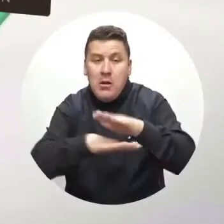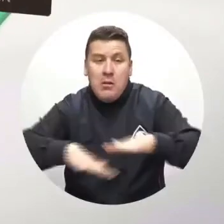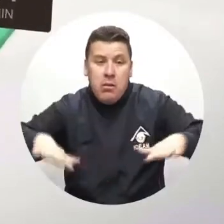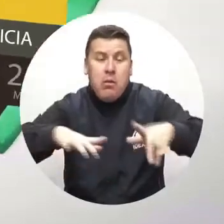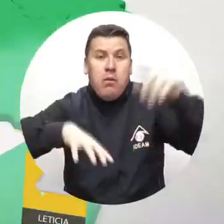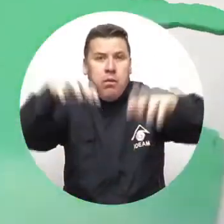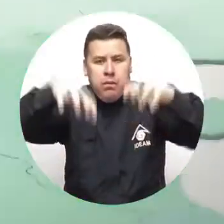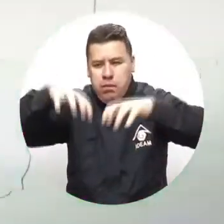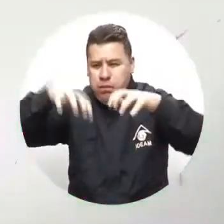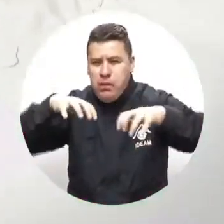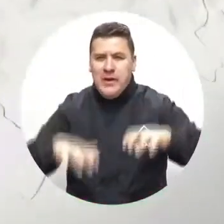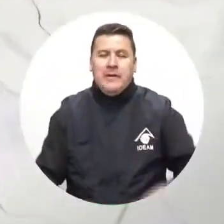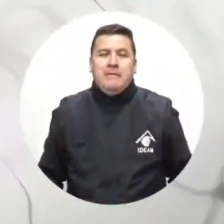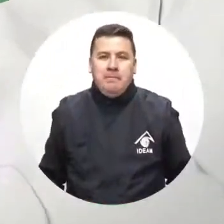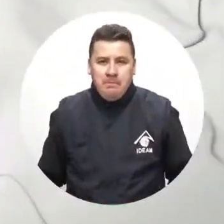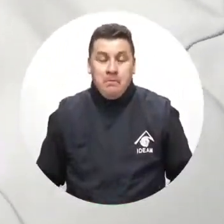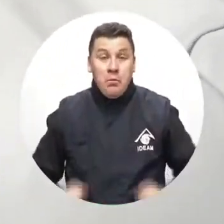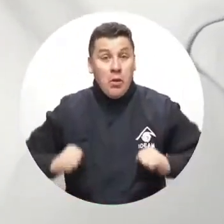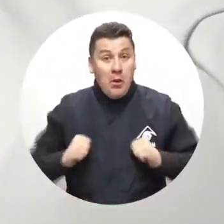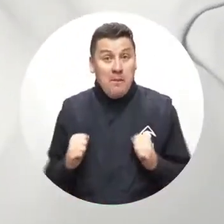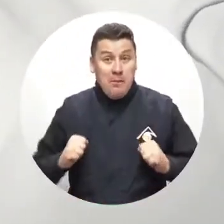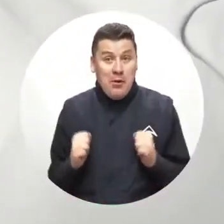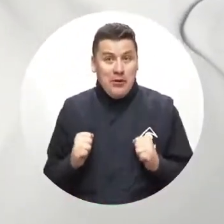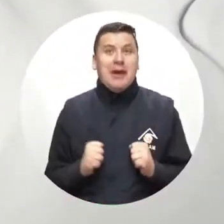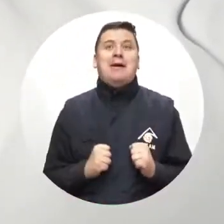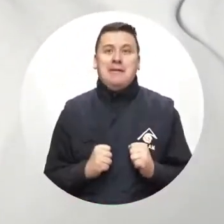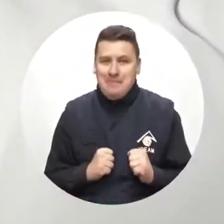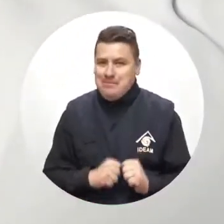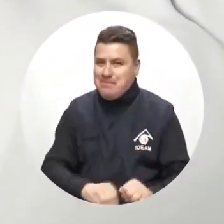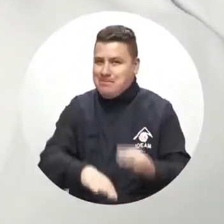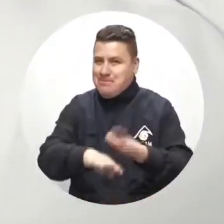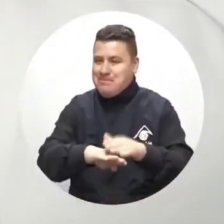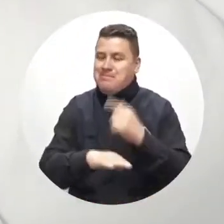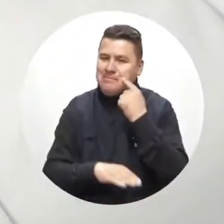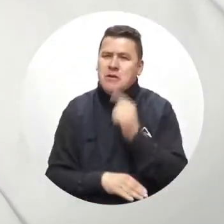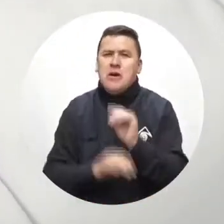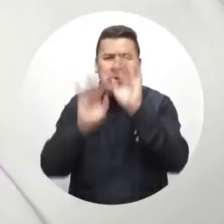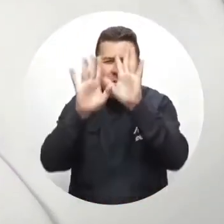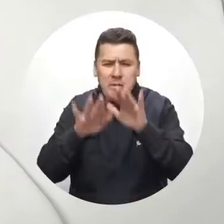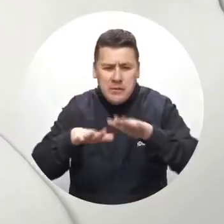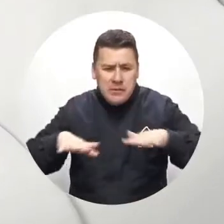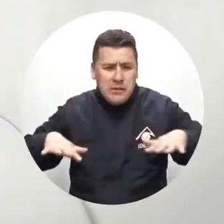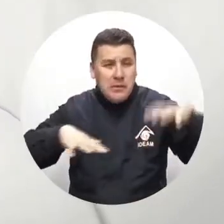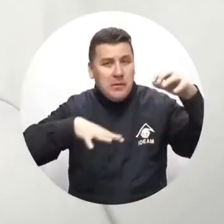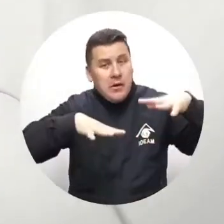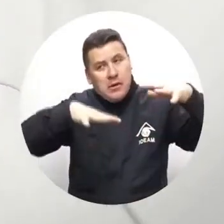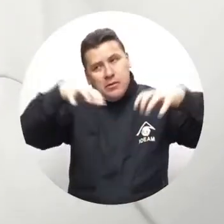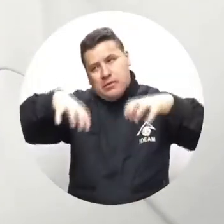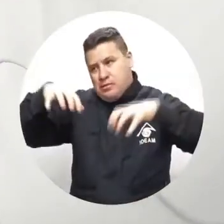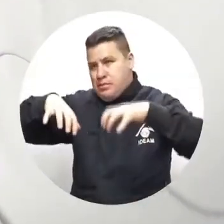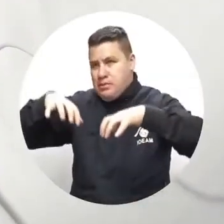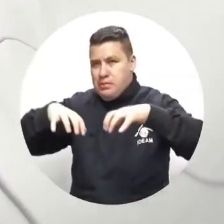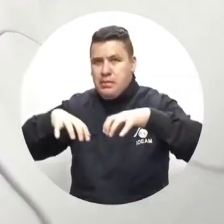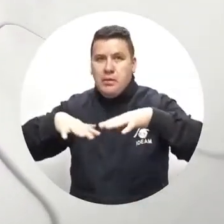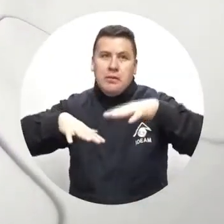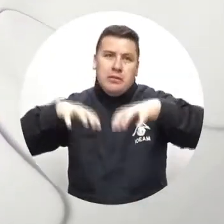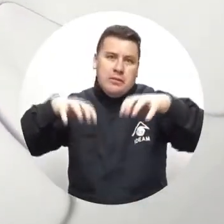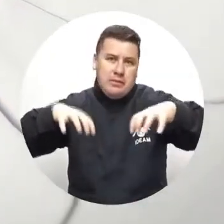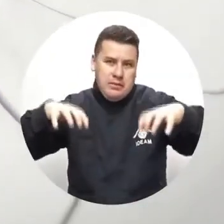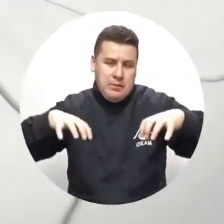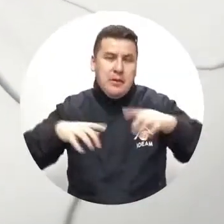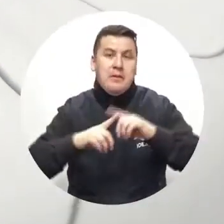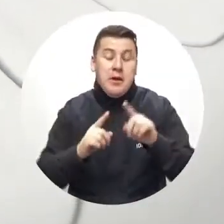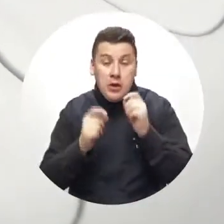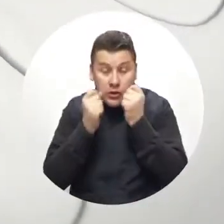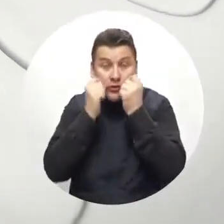persistirán las lloviznas. En Bogotá y Sujabana se espera que cita la tendencia húmeda. Las precipitaciones seguirán en amplios sectores y no